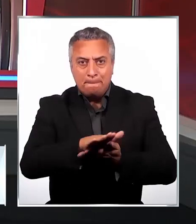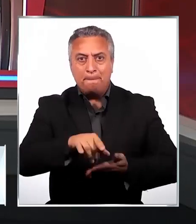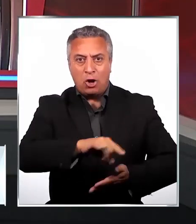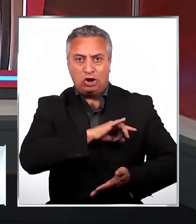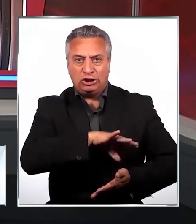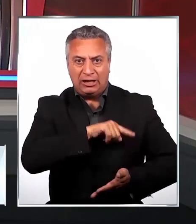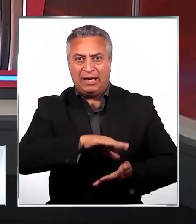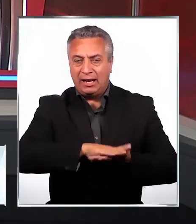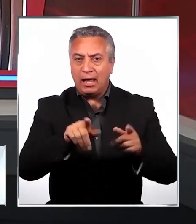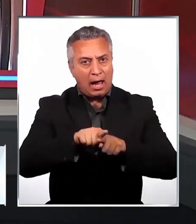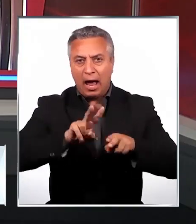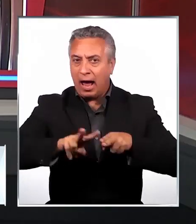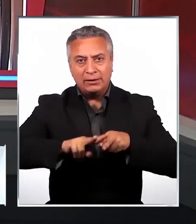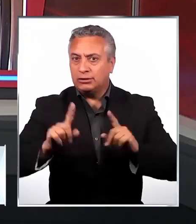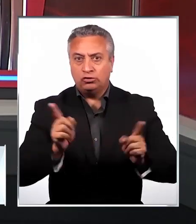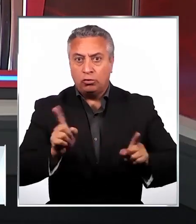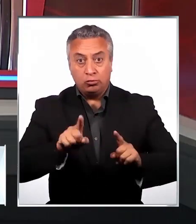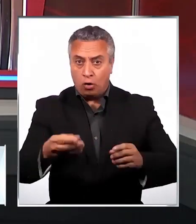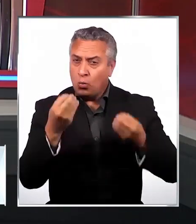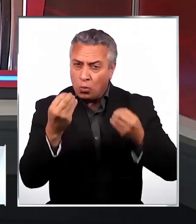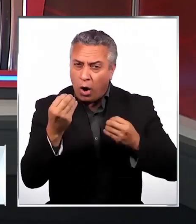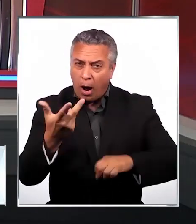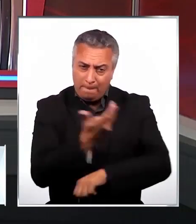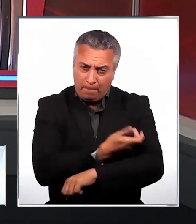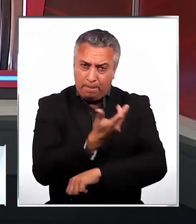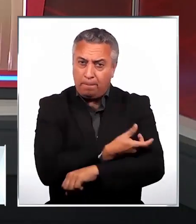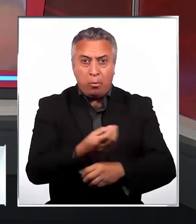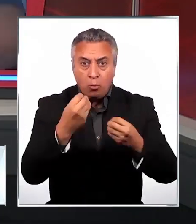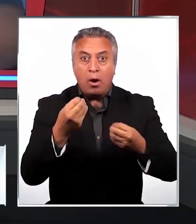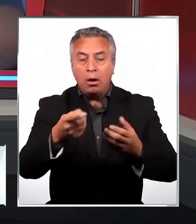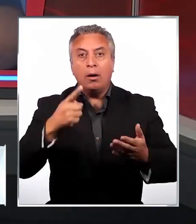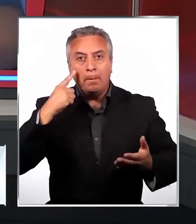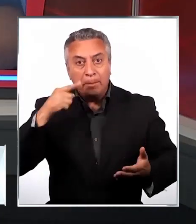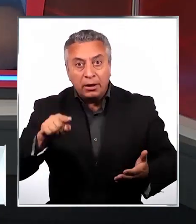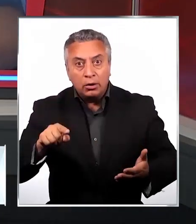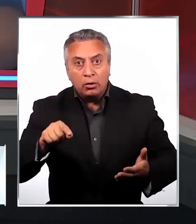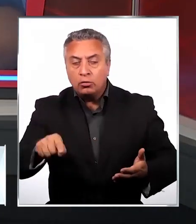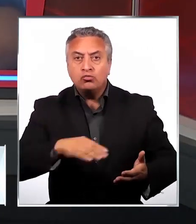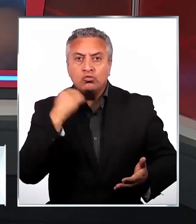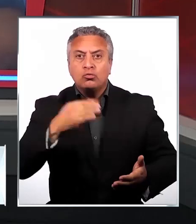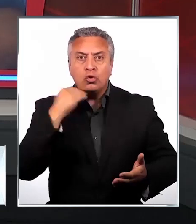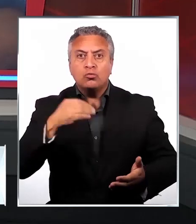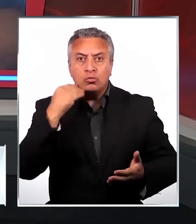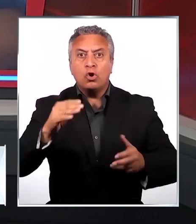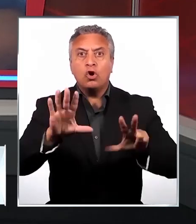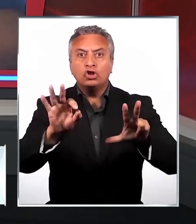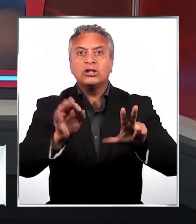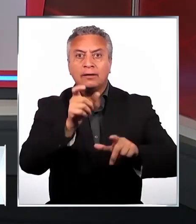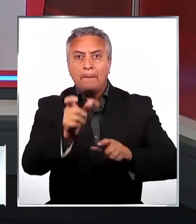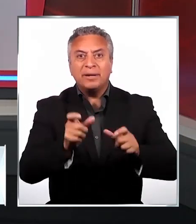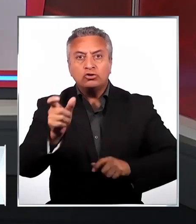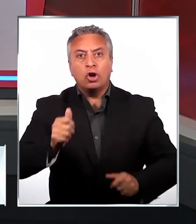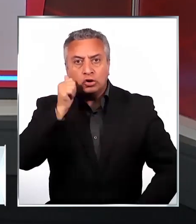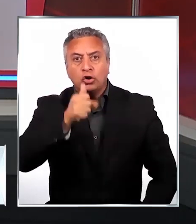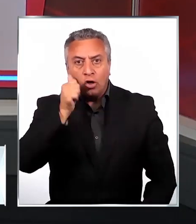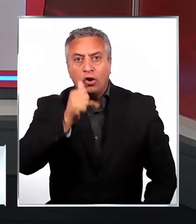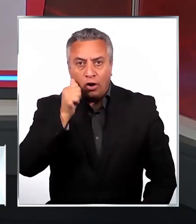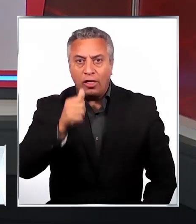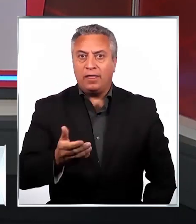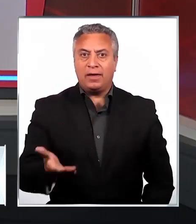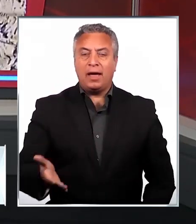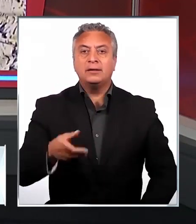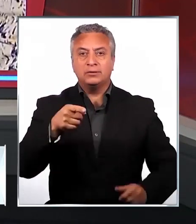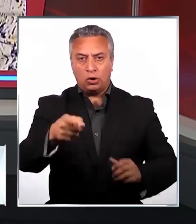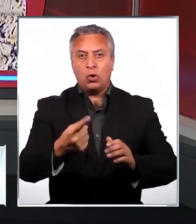en esta pandemia. Nuestro país tiene un exitoso plan de vacunación, pero cada día mueren en promedio 80 personas por COVID